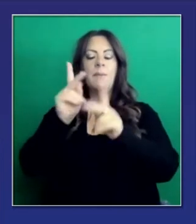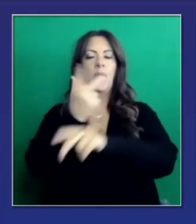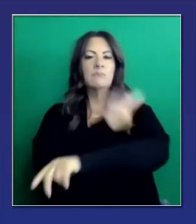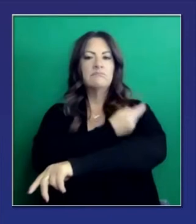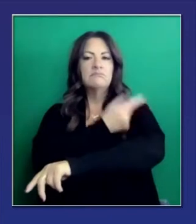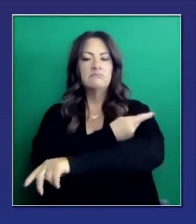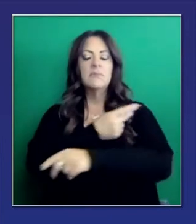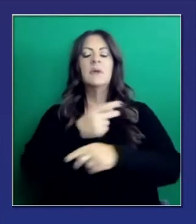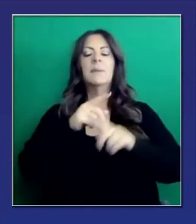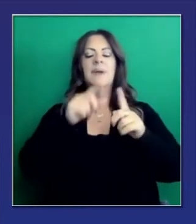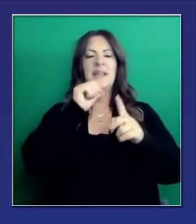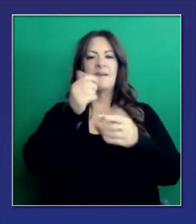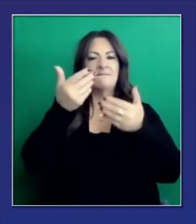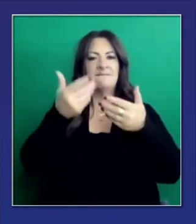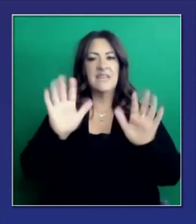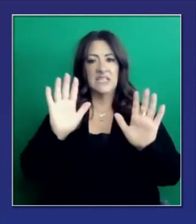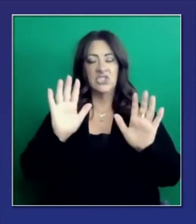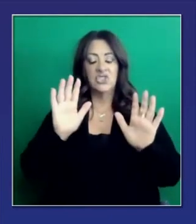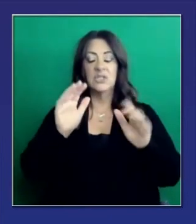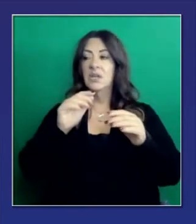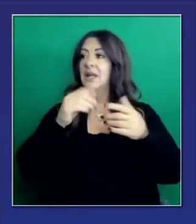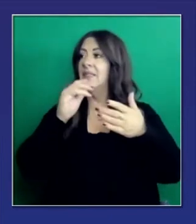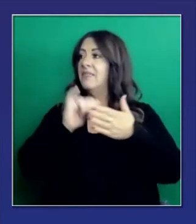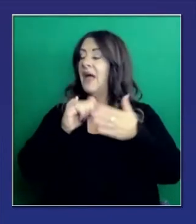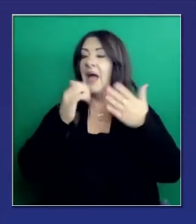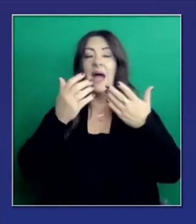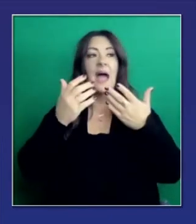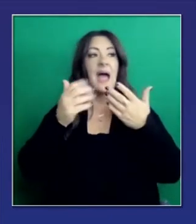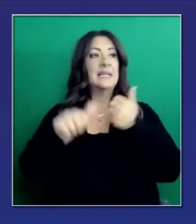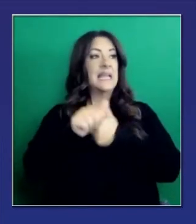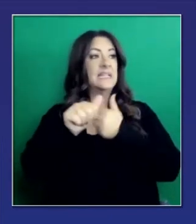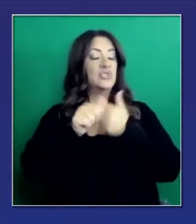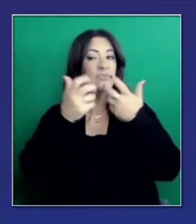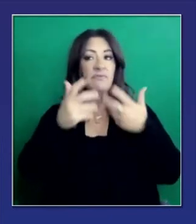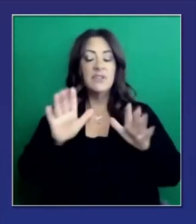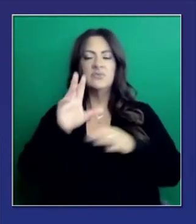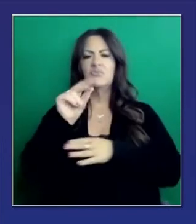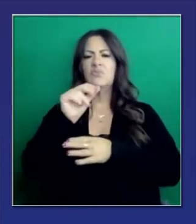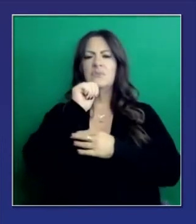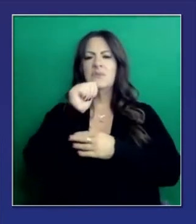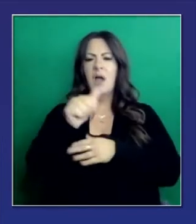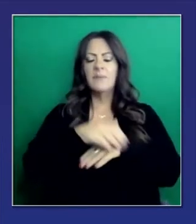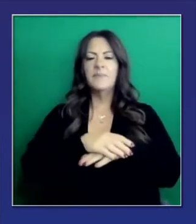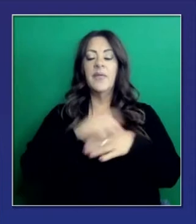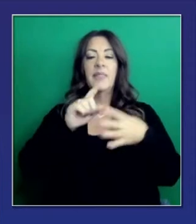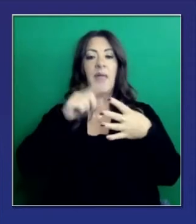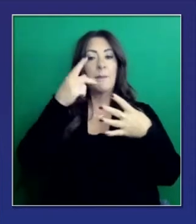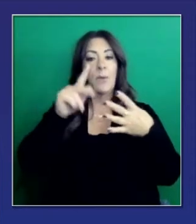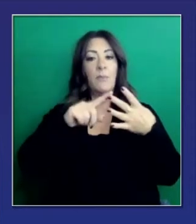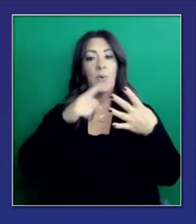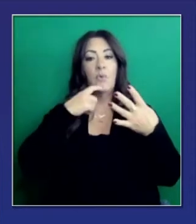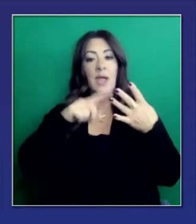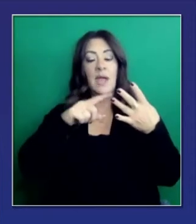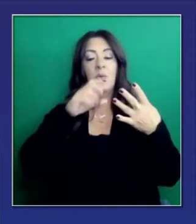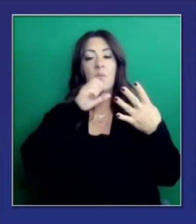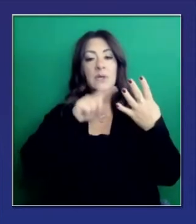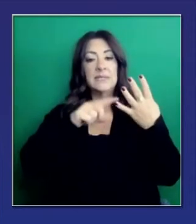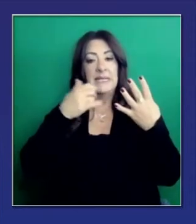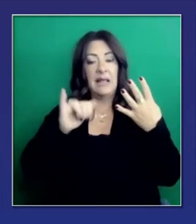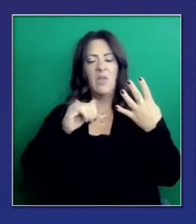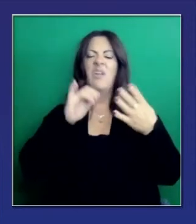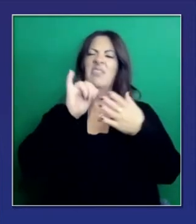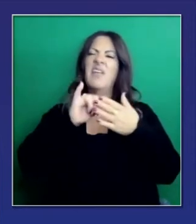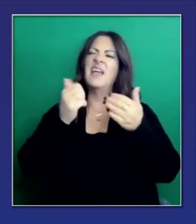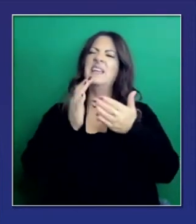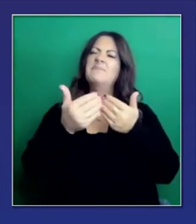no hemos salido de nuestros problemas. Entonces en este marco que se estableció con púrpura, rojo, naranja y